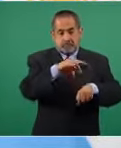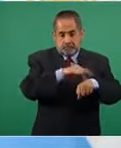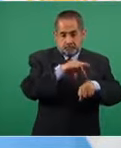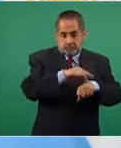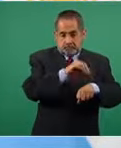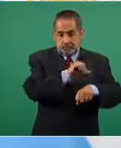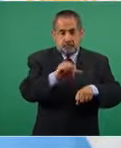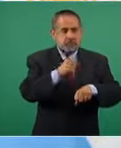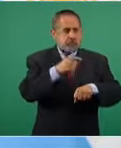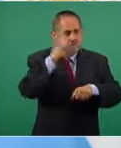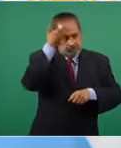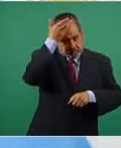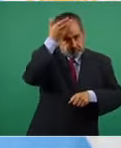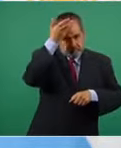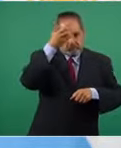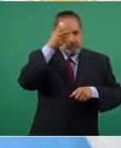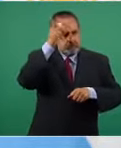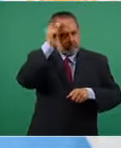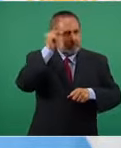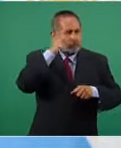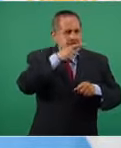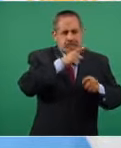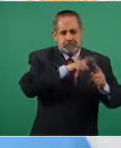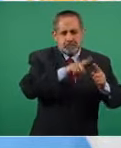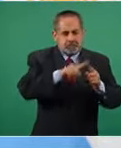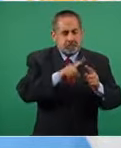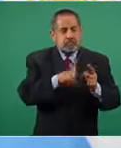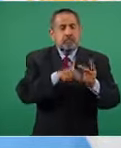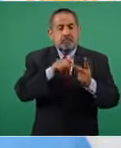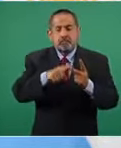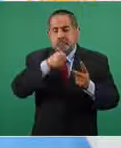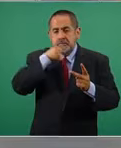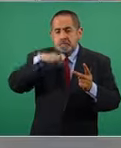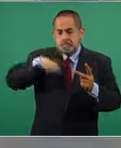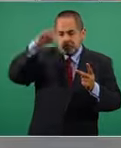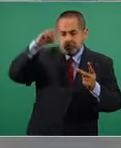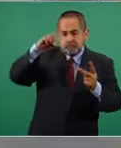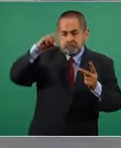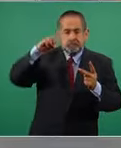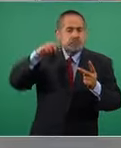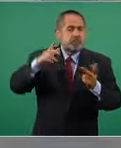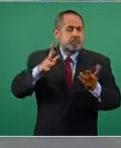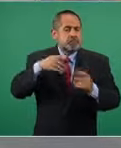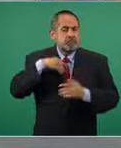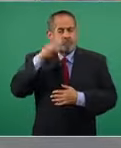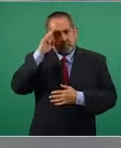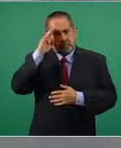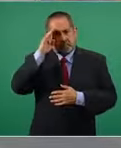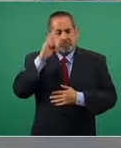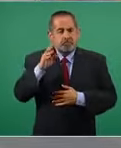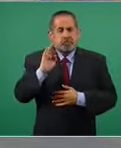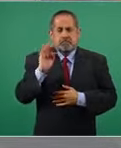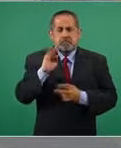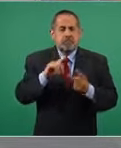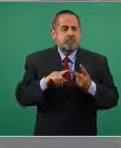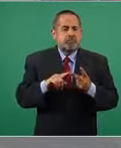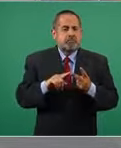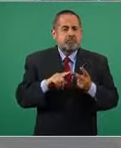de las enfermeras que están en hospitales COVID son los adultos mayores pensamos que para